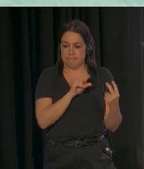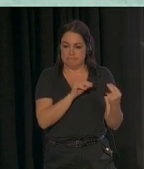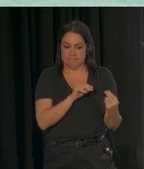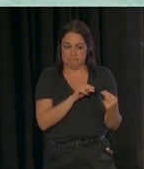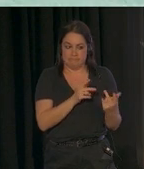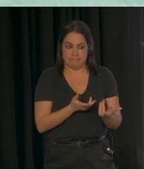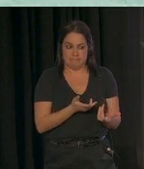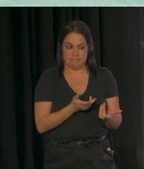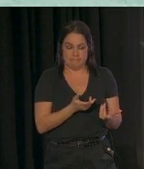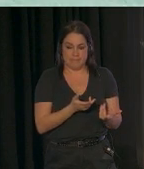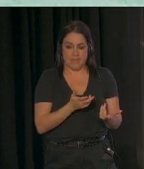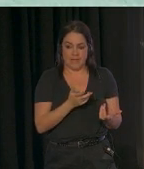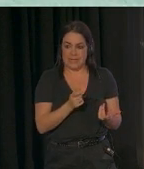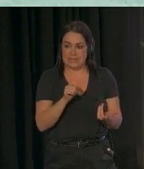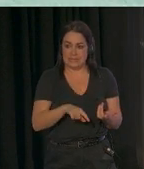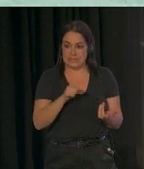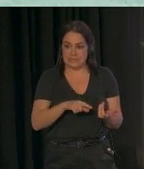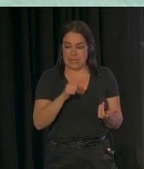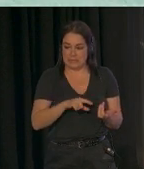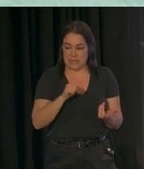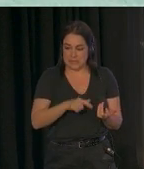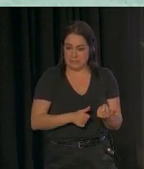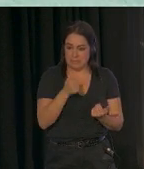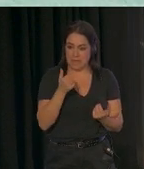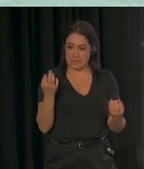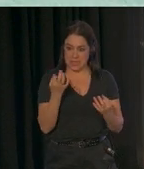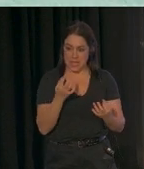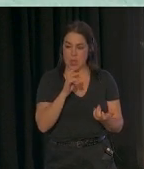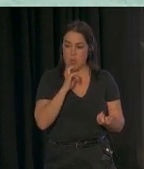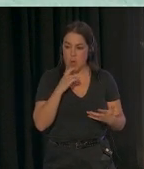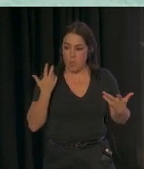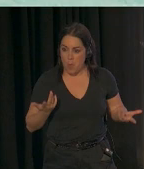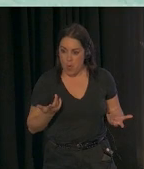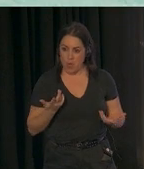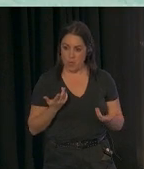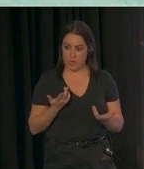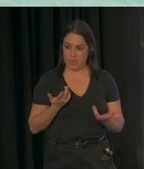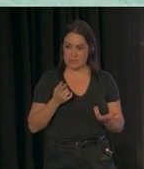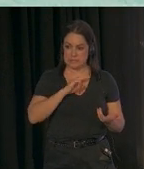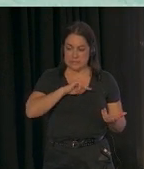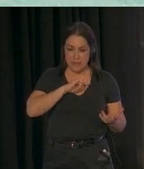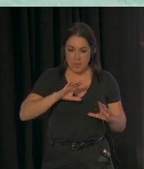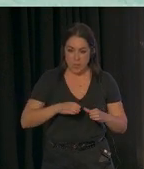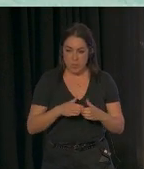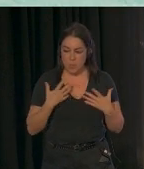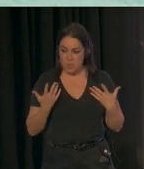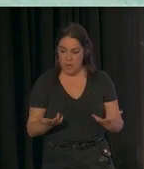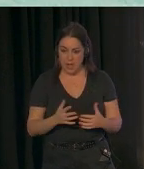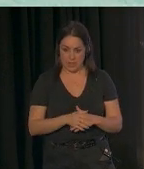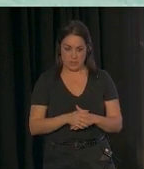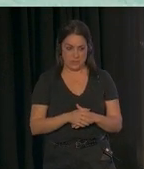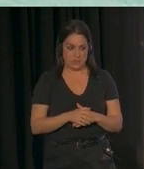a las IPATS, es de lo que suelen hablar en primer lugar. Hablan sobre cómo fue y la sensación que había en el grupo. Que era un grupo